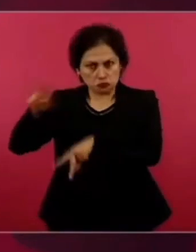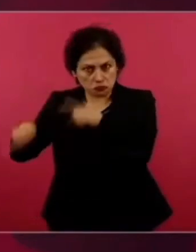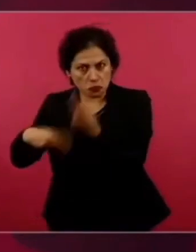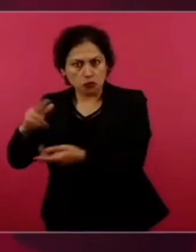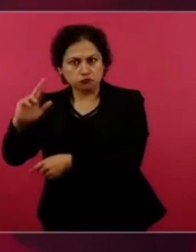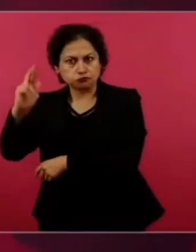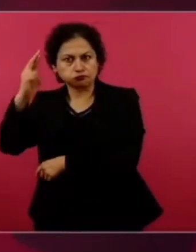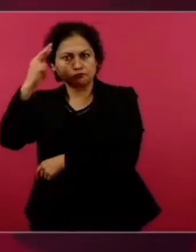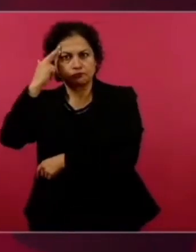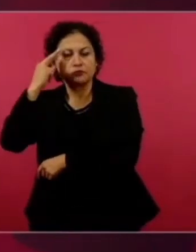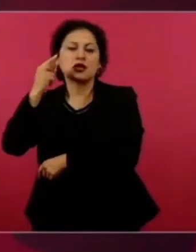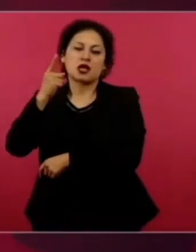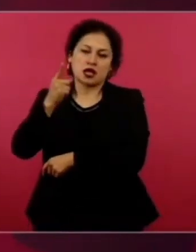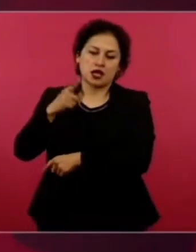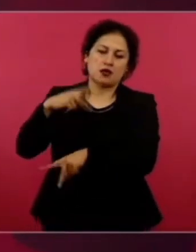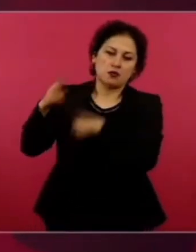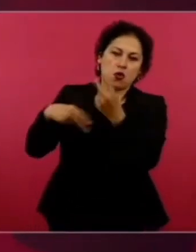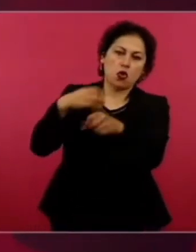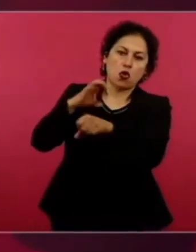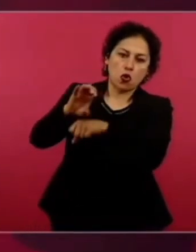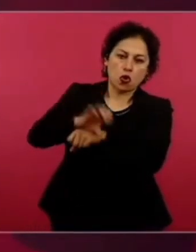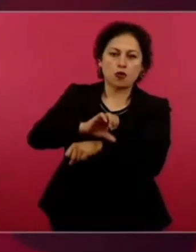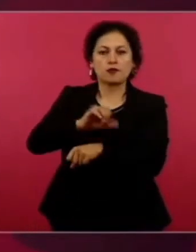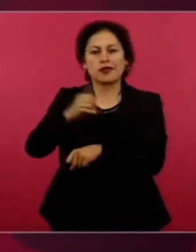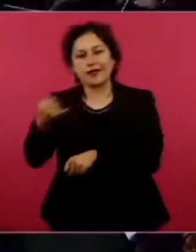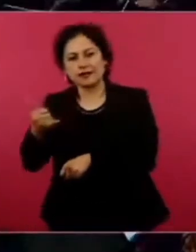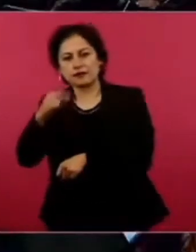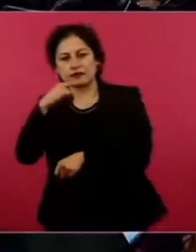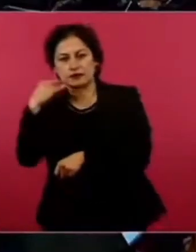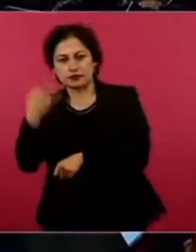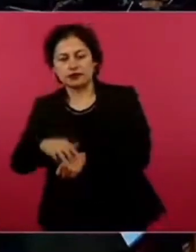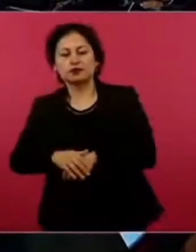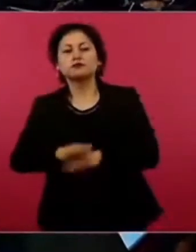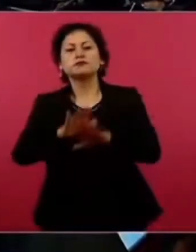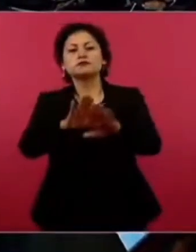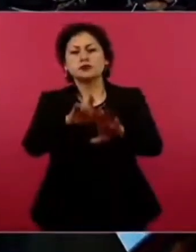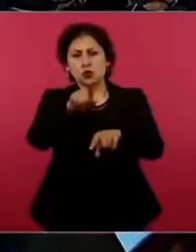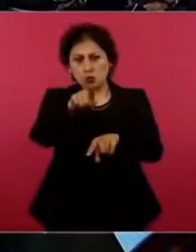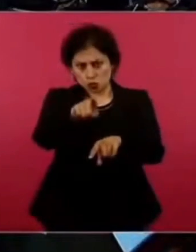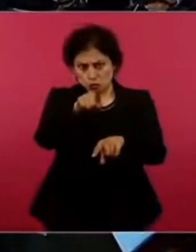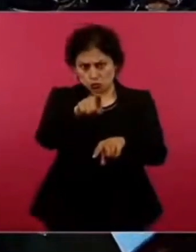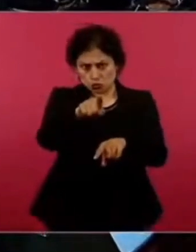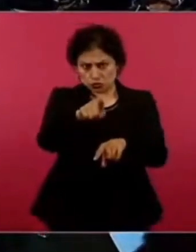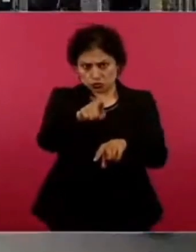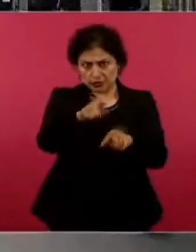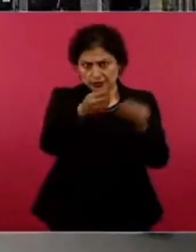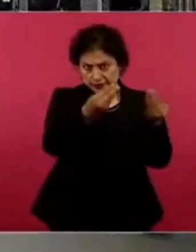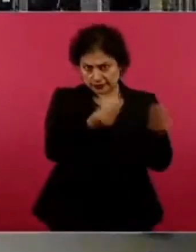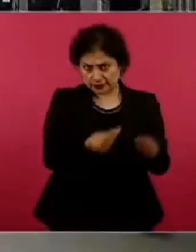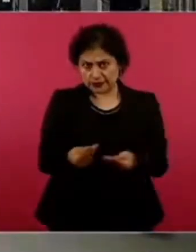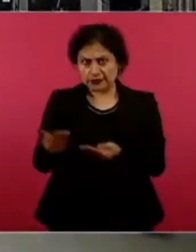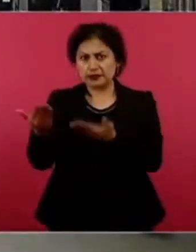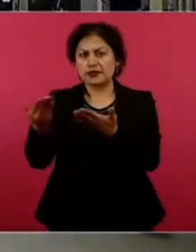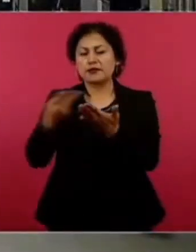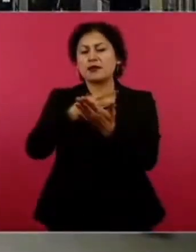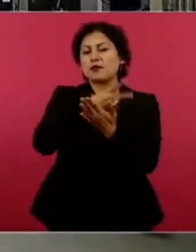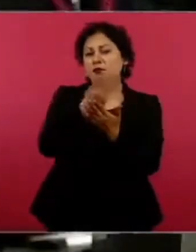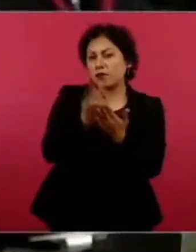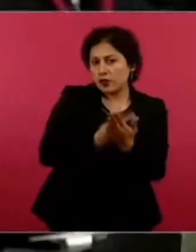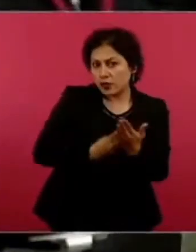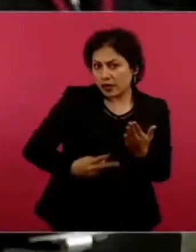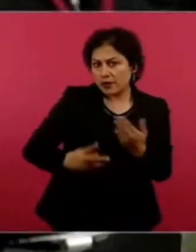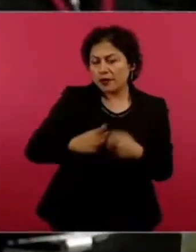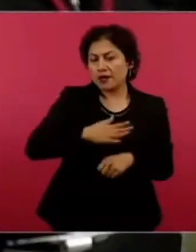¿Iba a llevar en Colombia o está pensando llevar a Sudamérica los programas de El Bienestar, presidente?